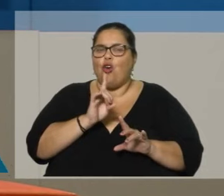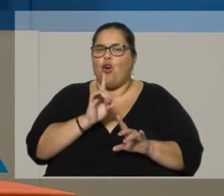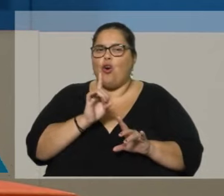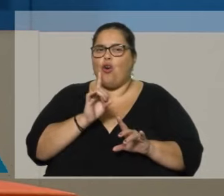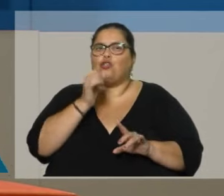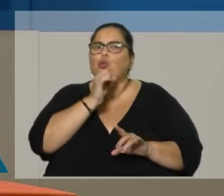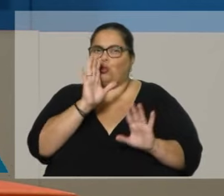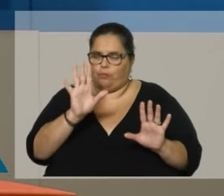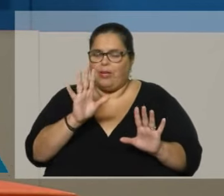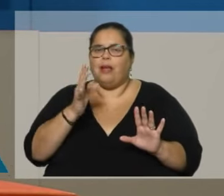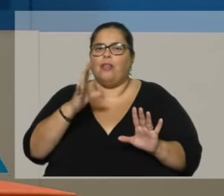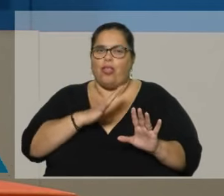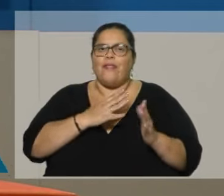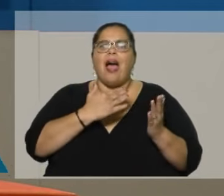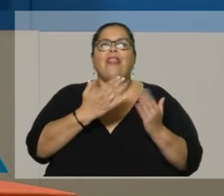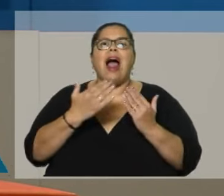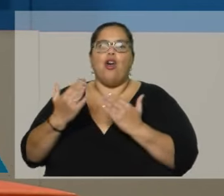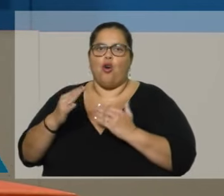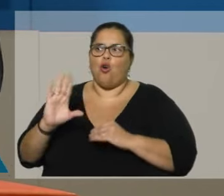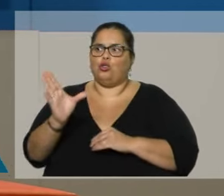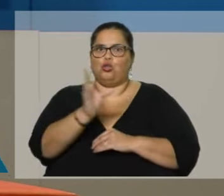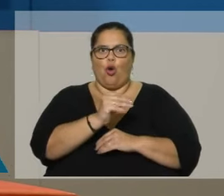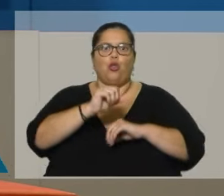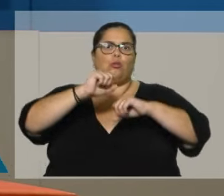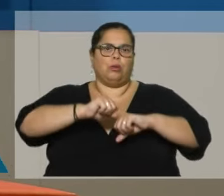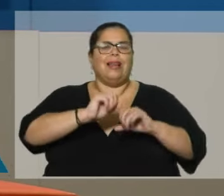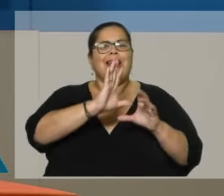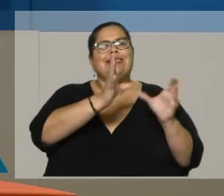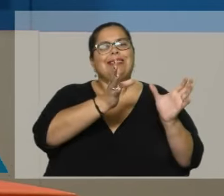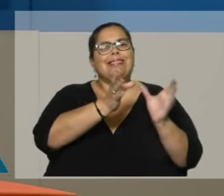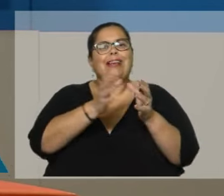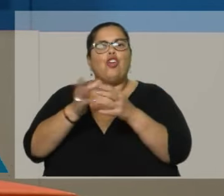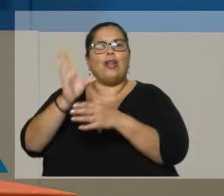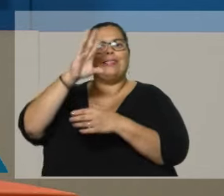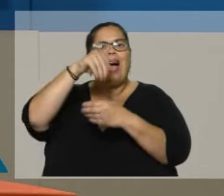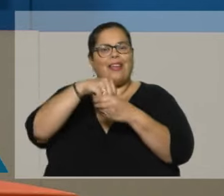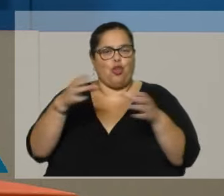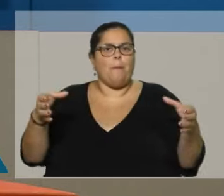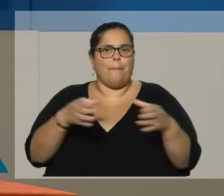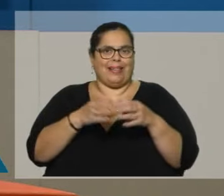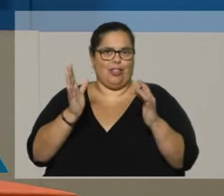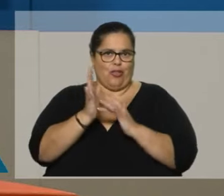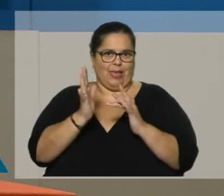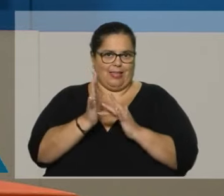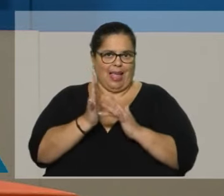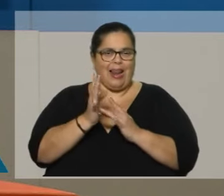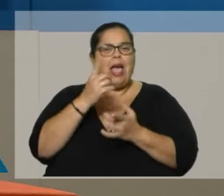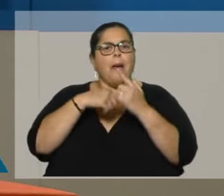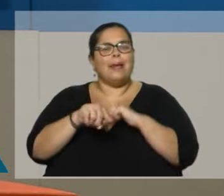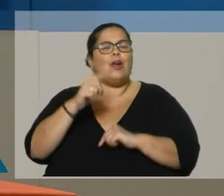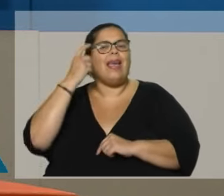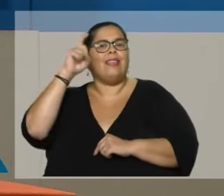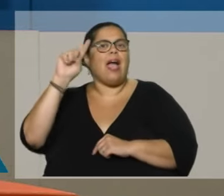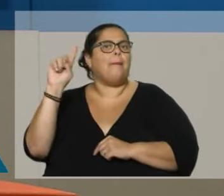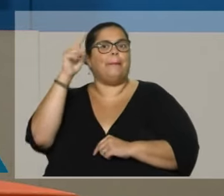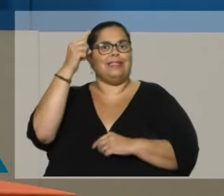semana y media y estamos en diálogo con el resto de sectores que integran el partido. Pero bueno, la idea principal de nuestro